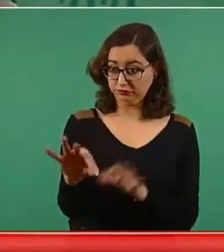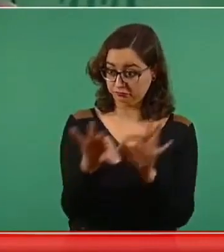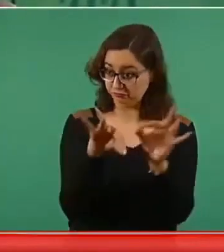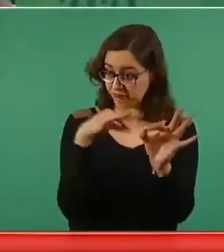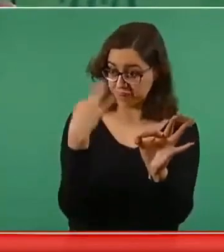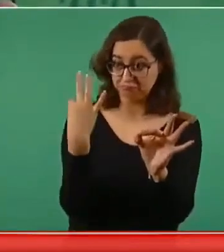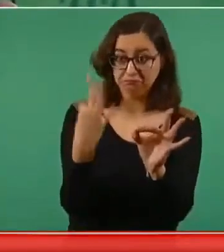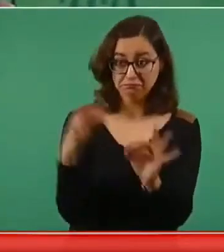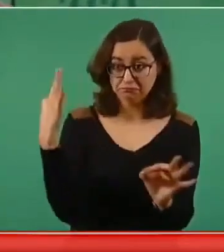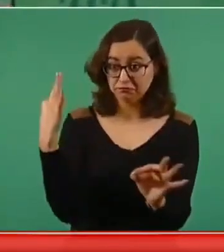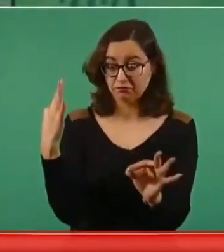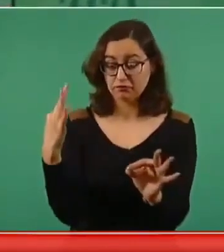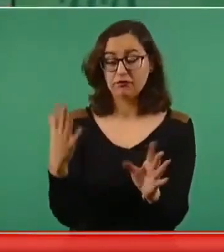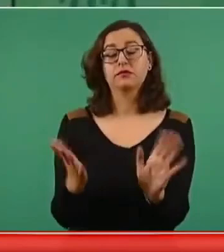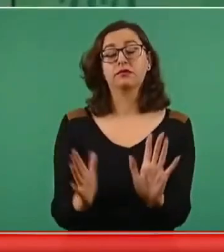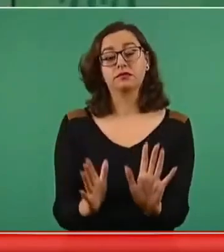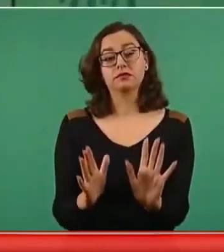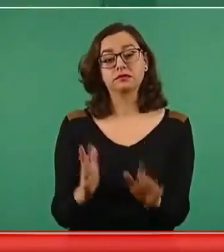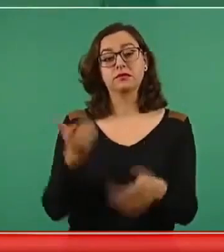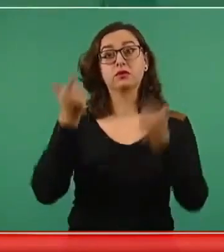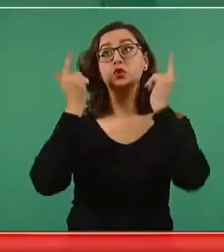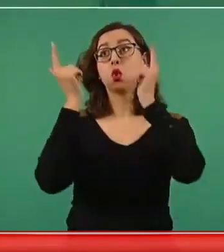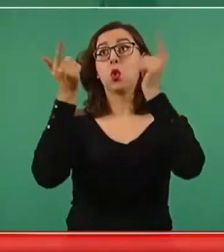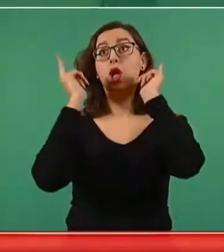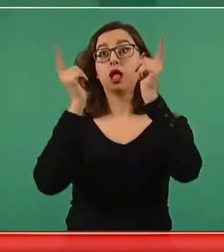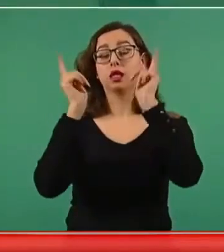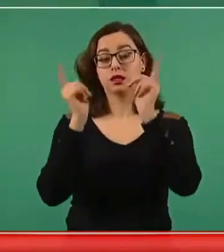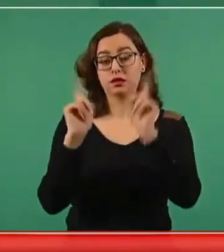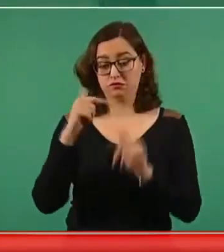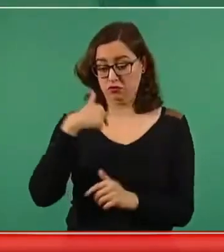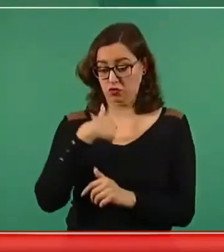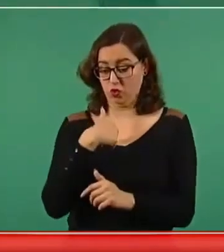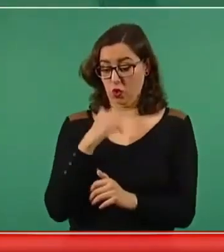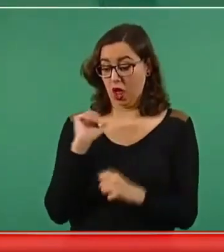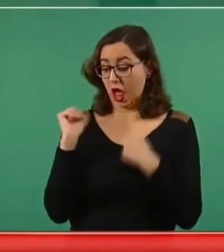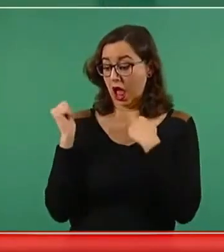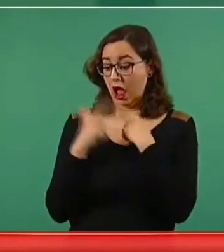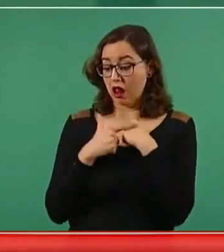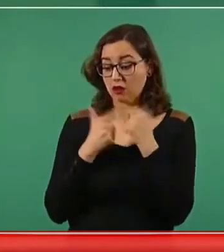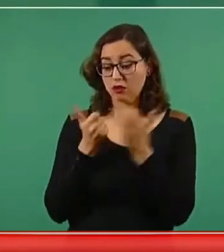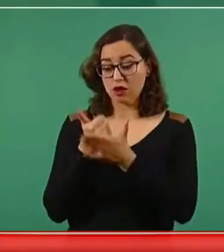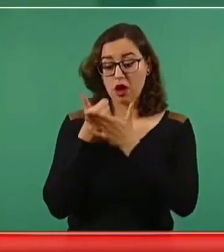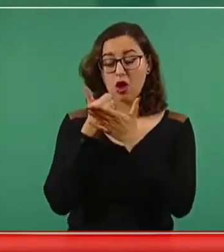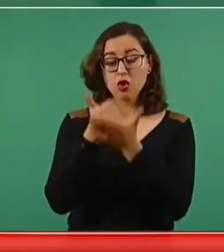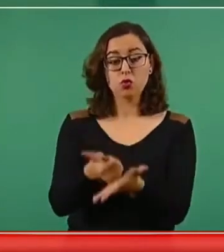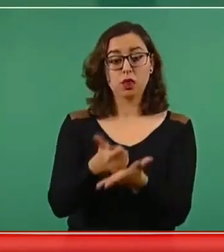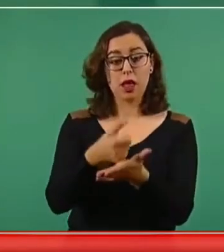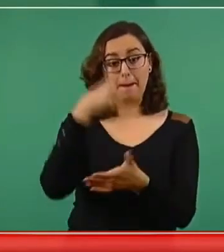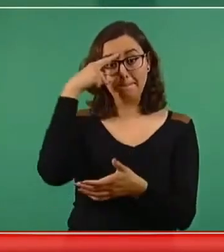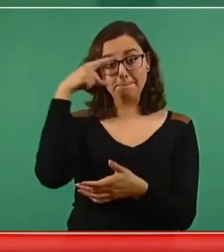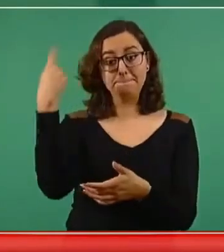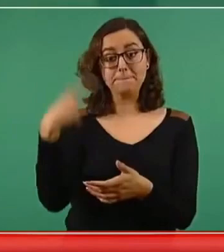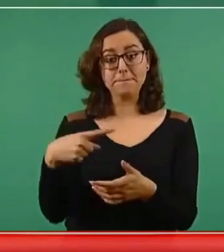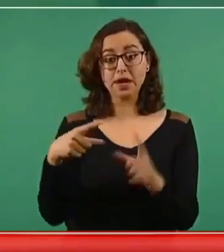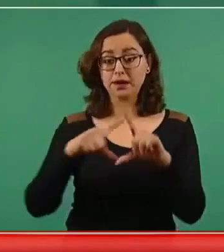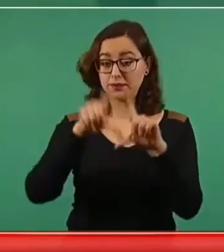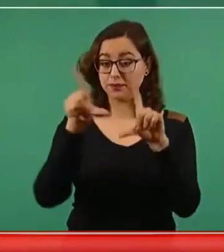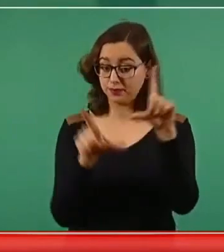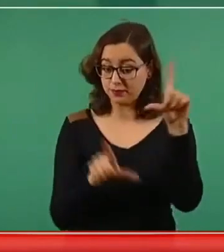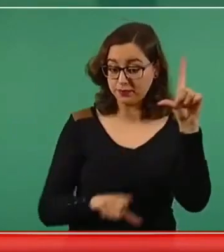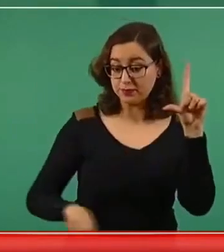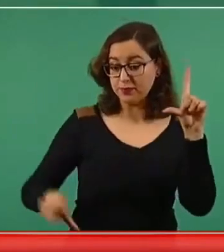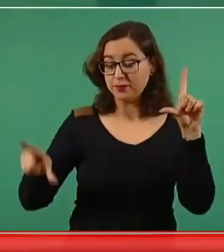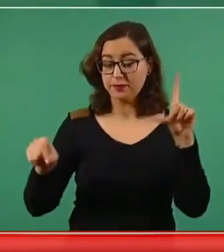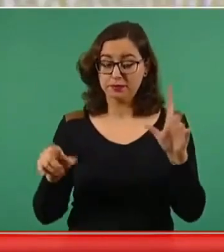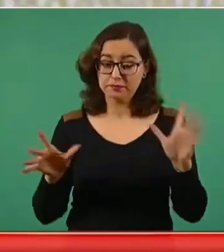haber contribuido a un México, a lograr un México